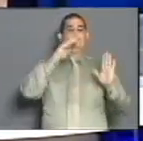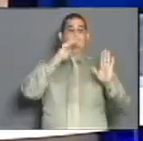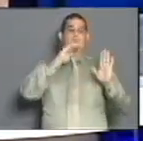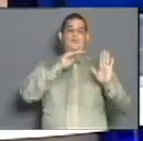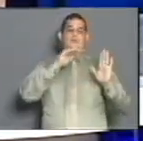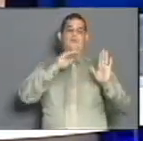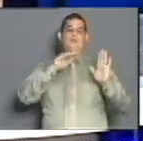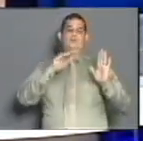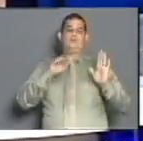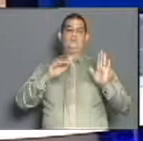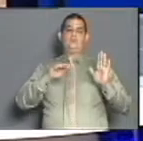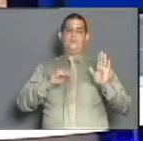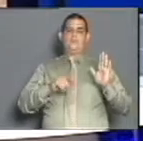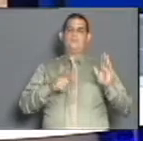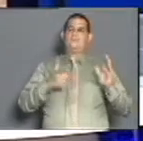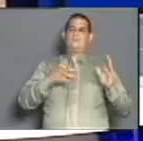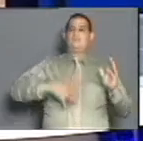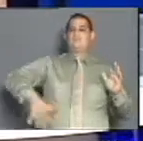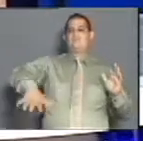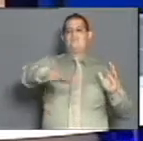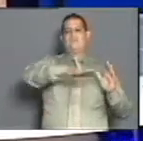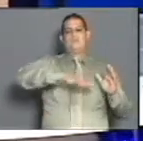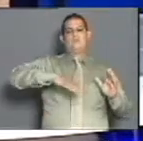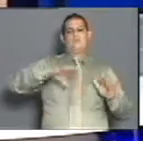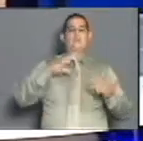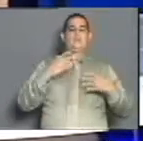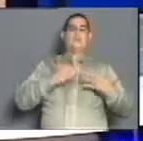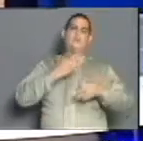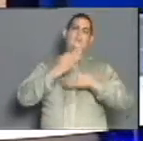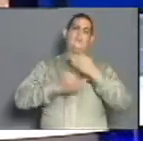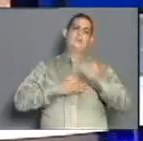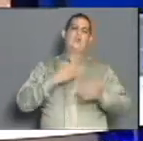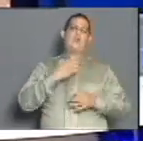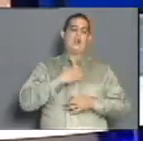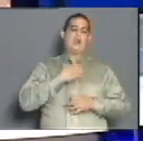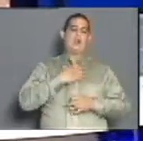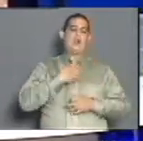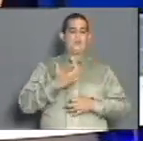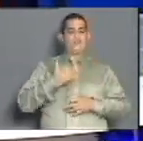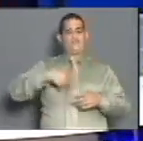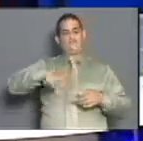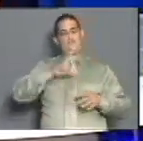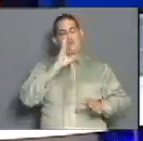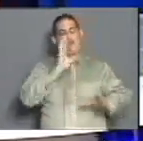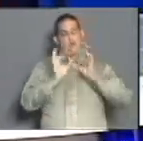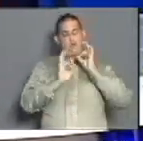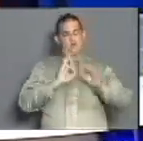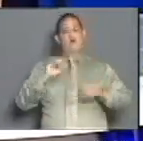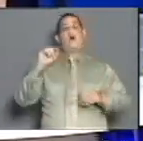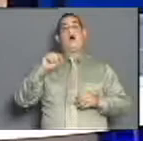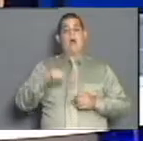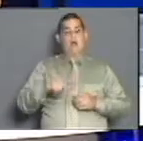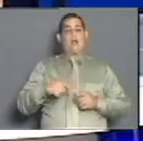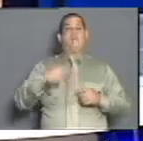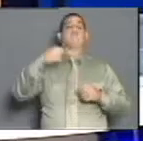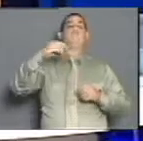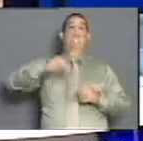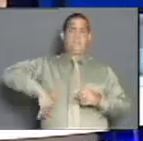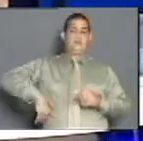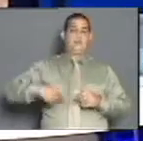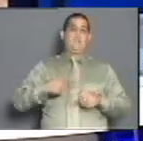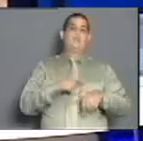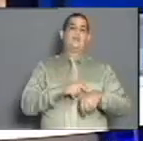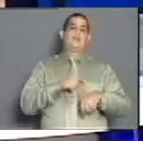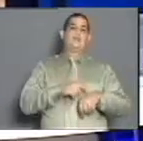la diseminación que hay en el territorio habla de que todavía tenemos que seguir cuidándonos. Que es el momento para poder hacer más cosas